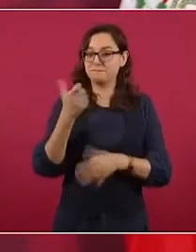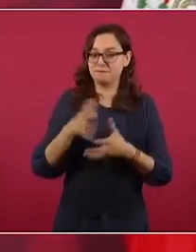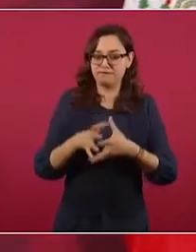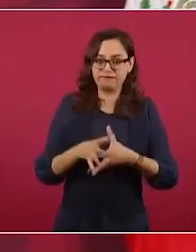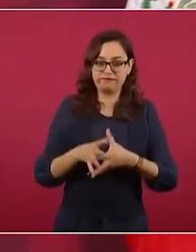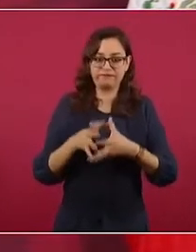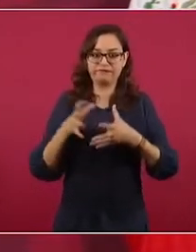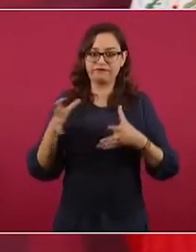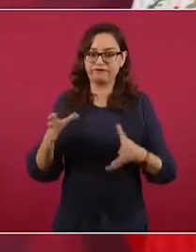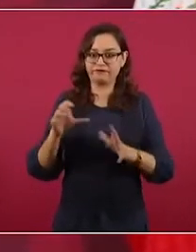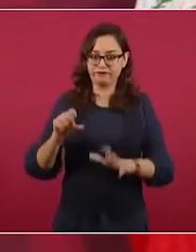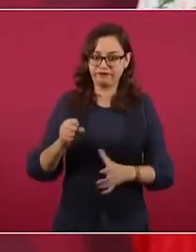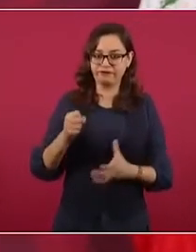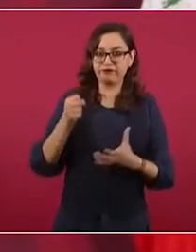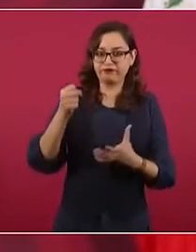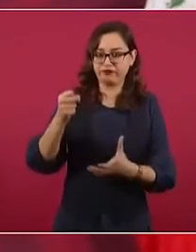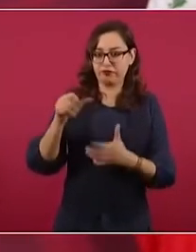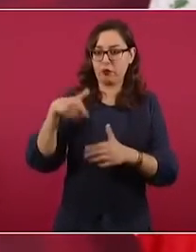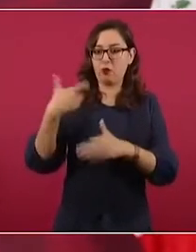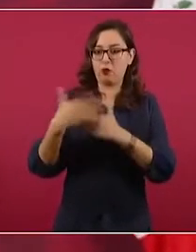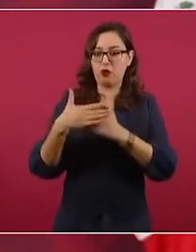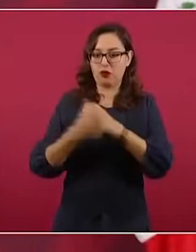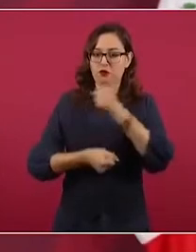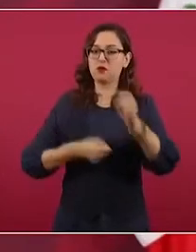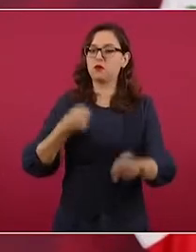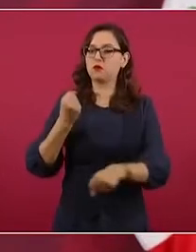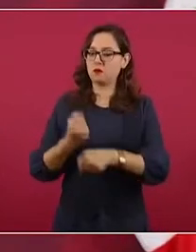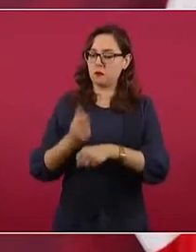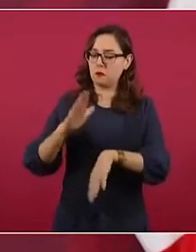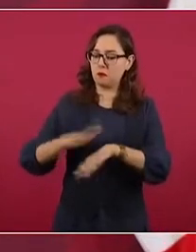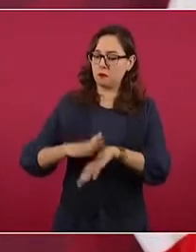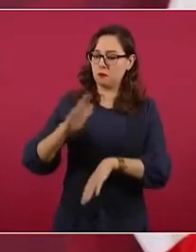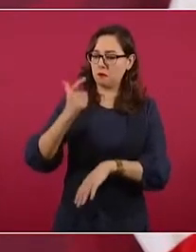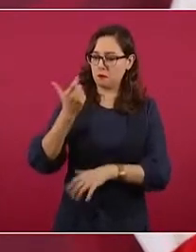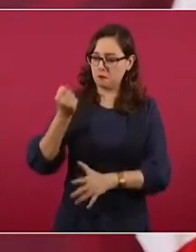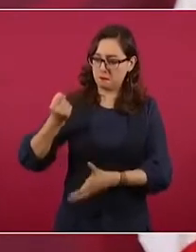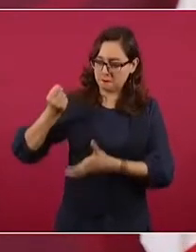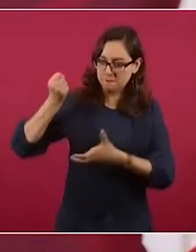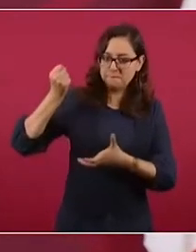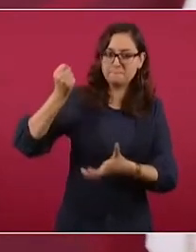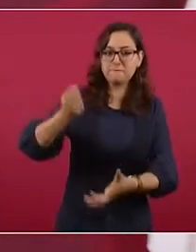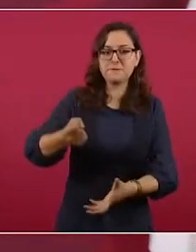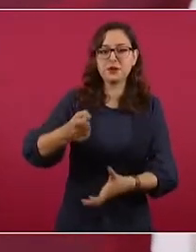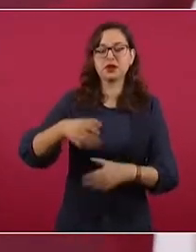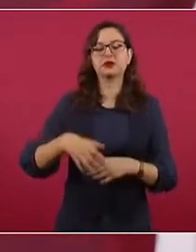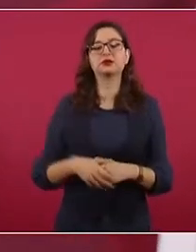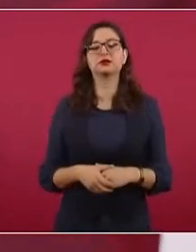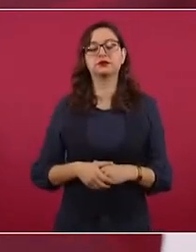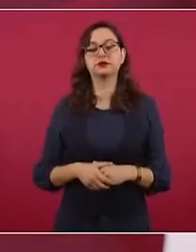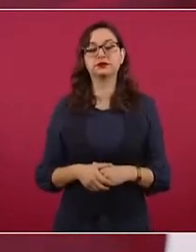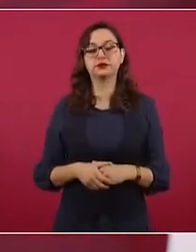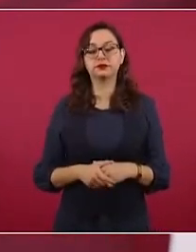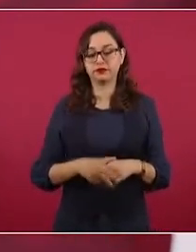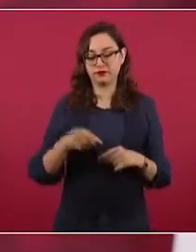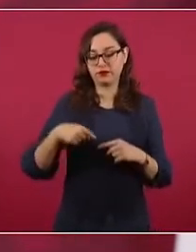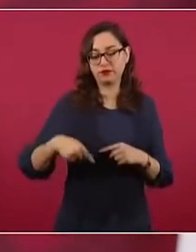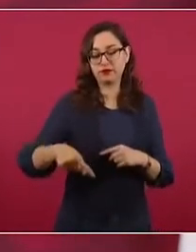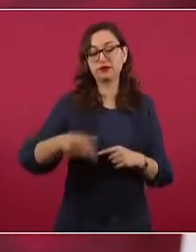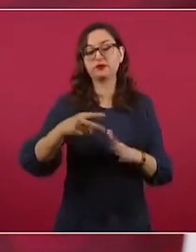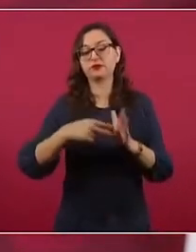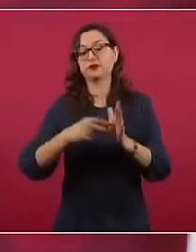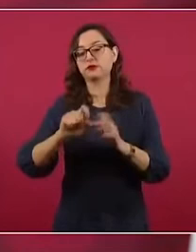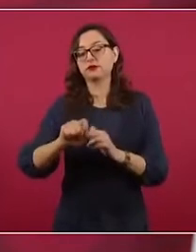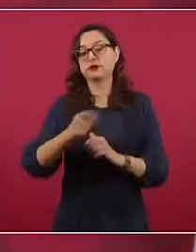en el 2023, en lo que resta de este año, y en el